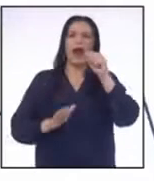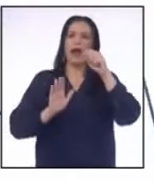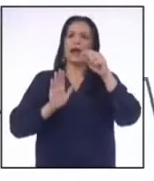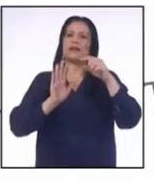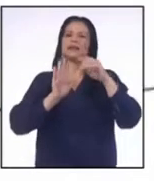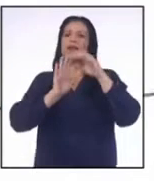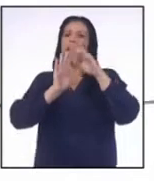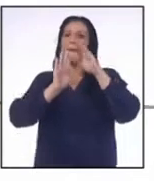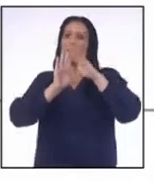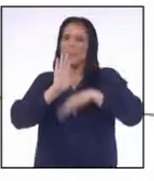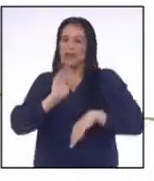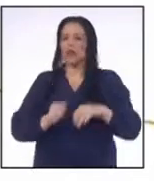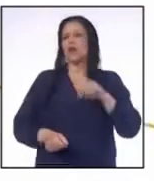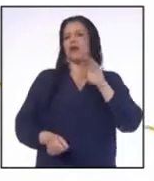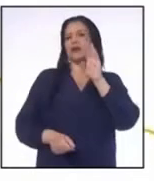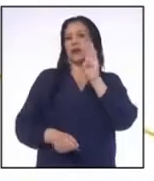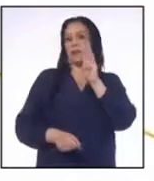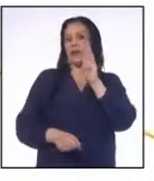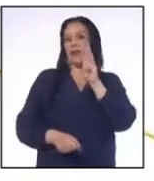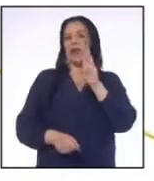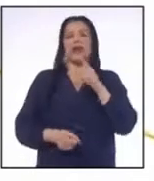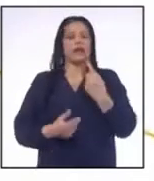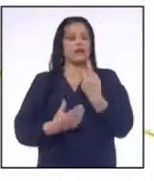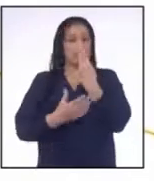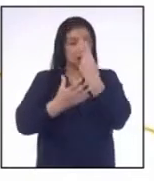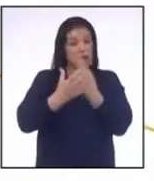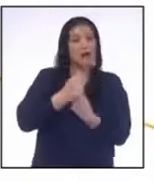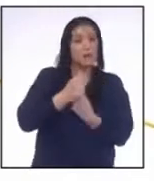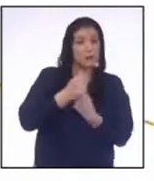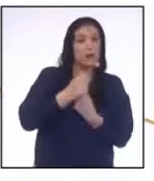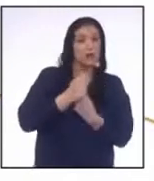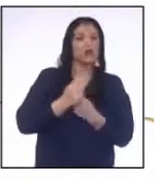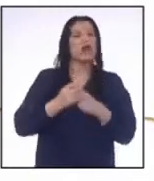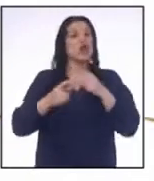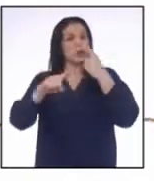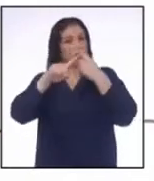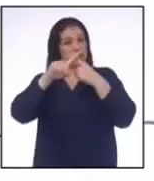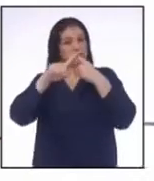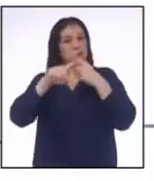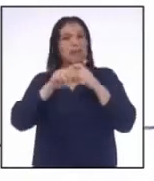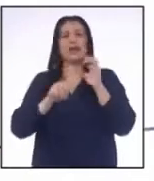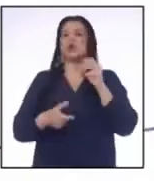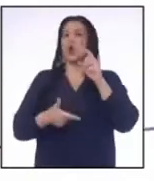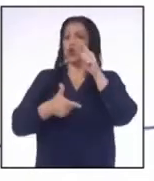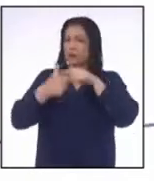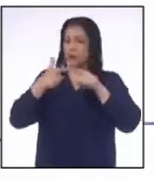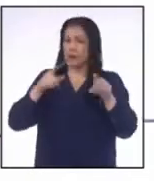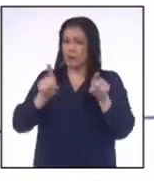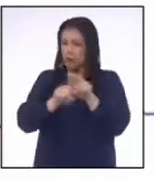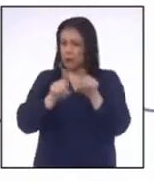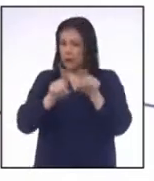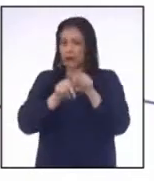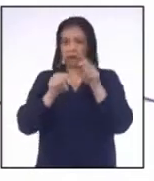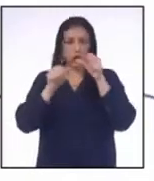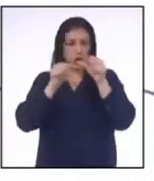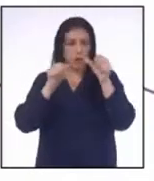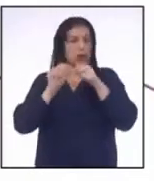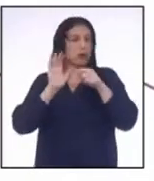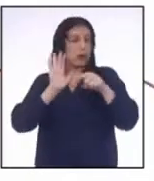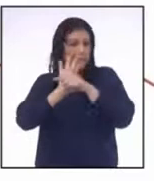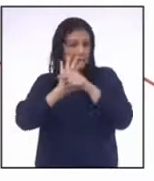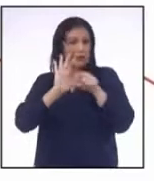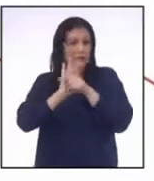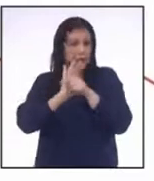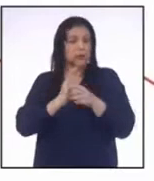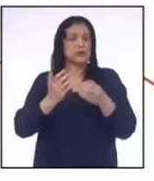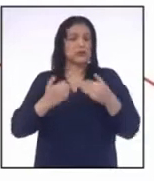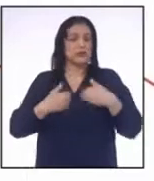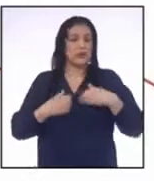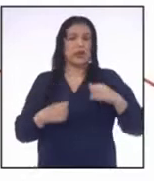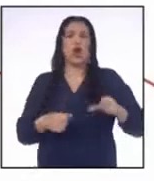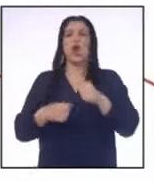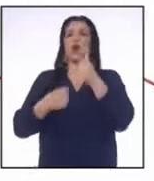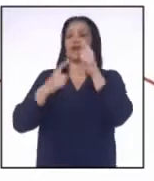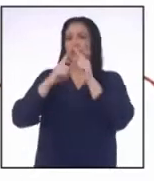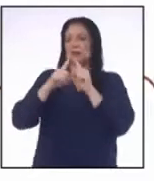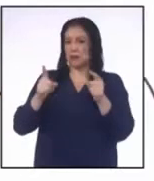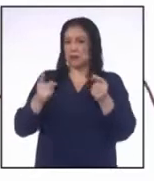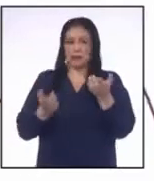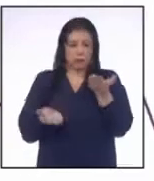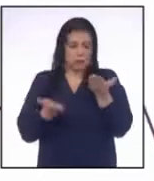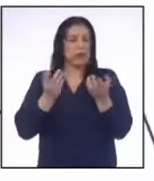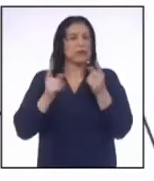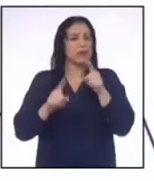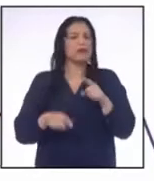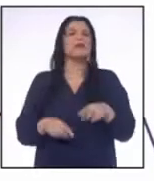es menor que B Y si a ambos miembros de la desigualdad Lo multiplicas o divides por una misma cantidad negativa Se obtiene otra desigualdad